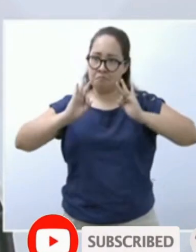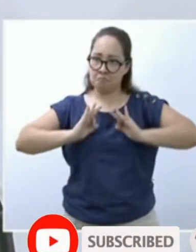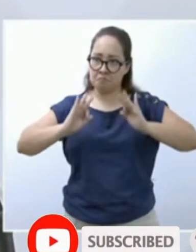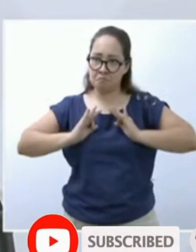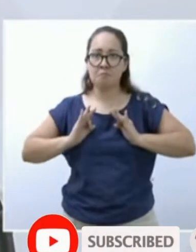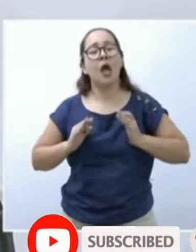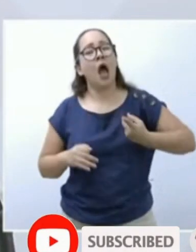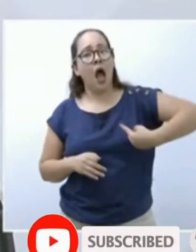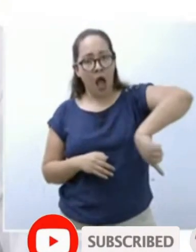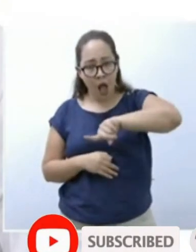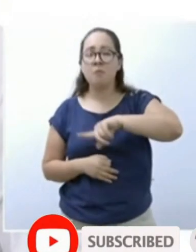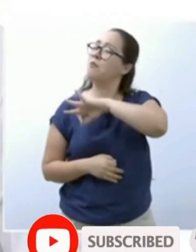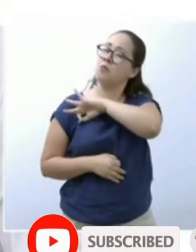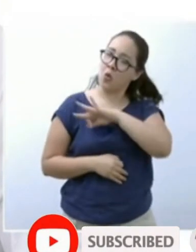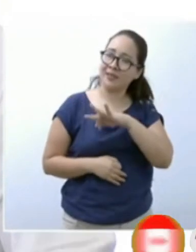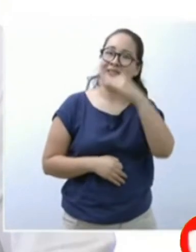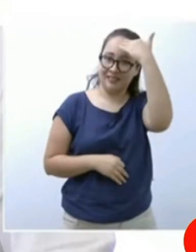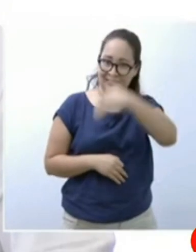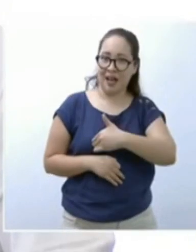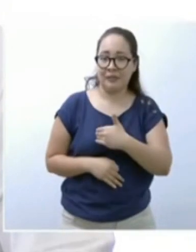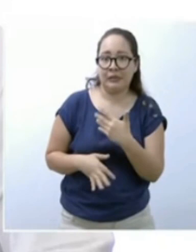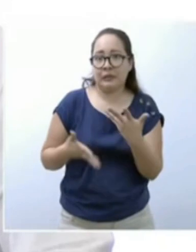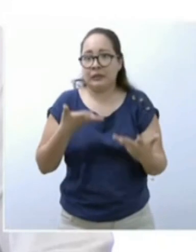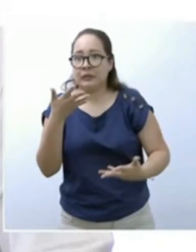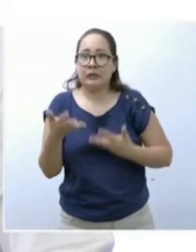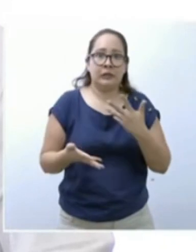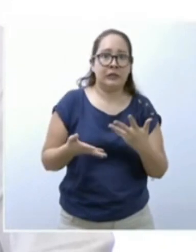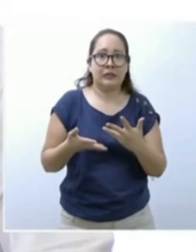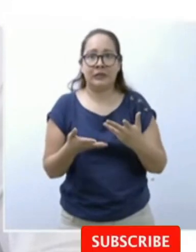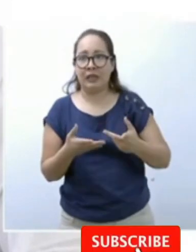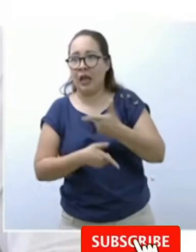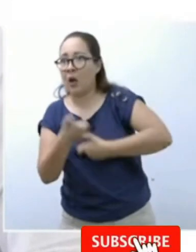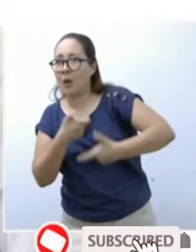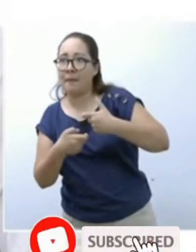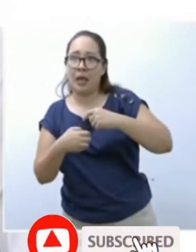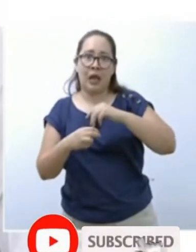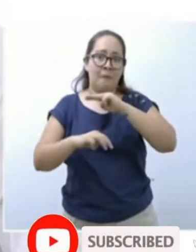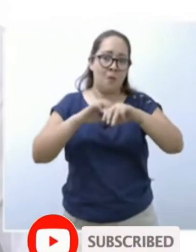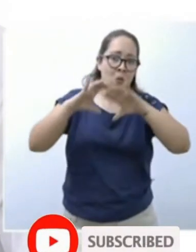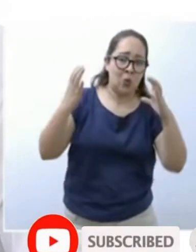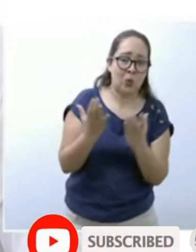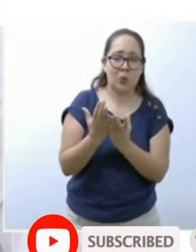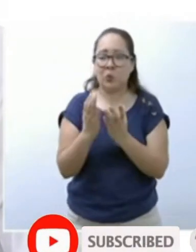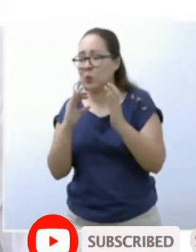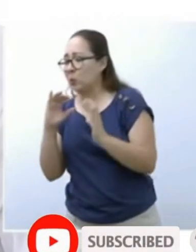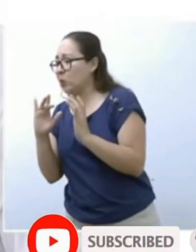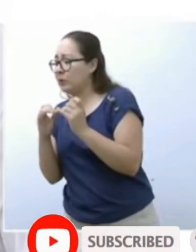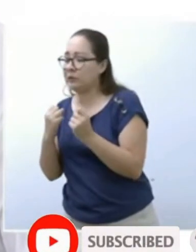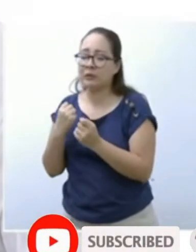donde hemos mantenido a pesar de la volatilidad mundial, la estabilidad macroeconómica que es fundamental,